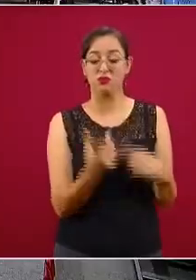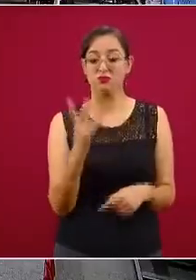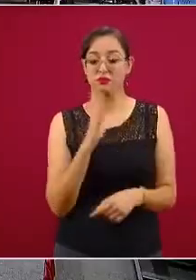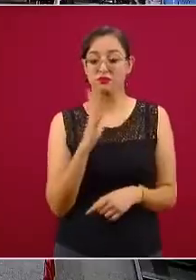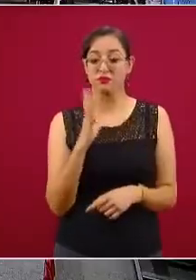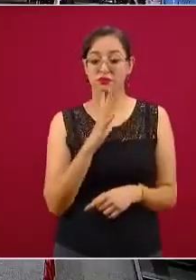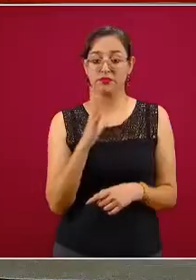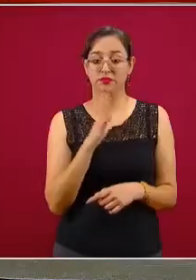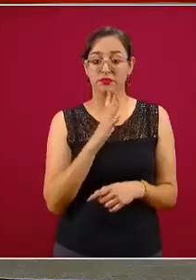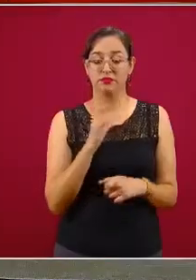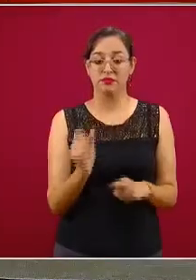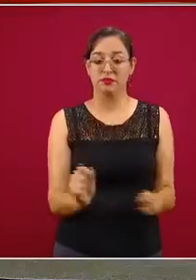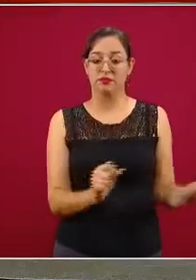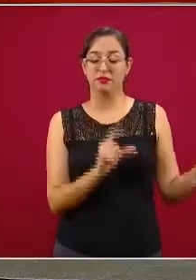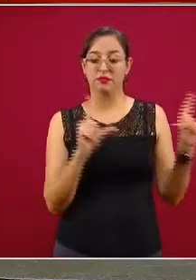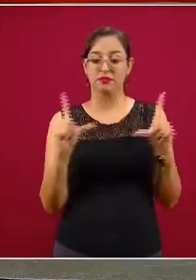favor.